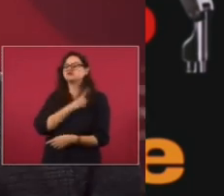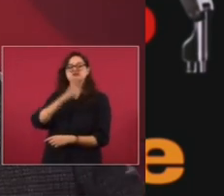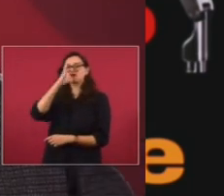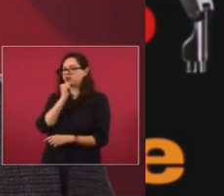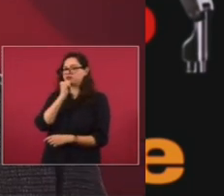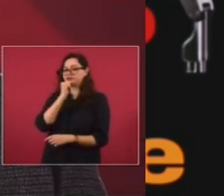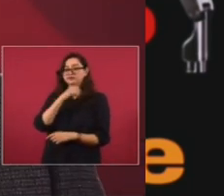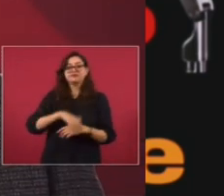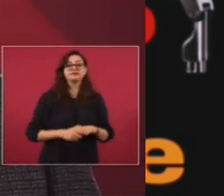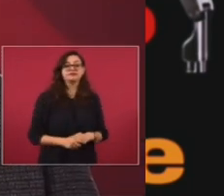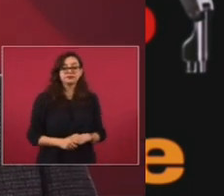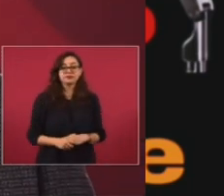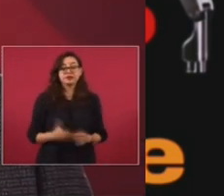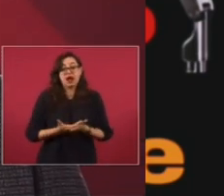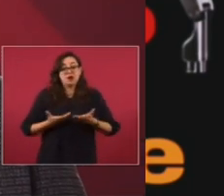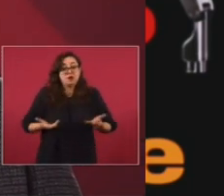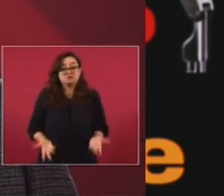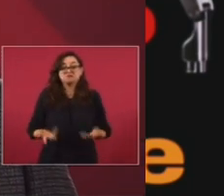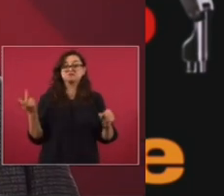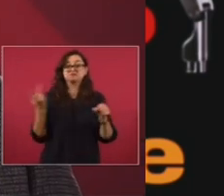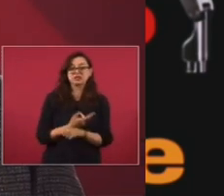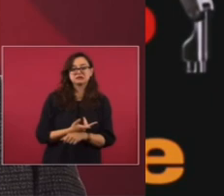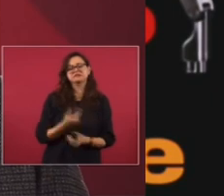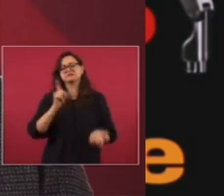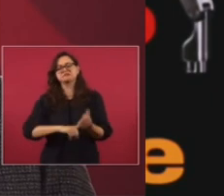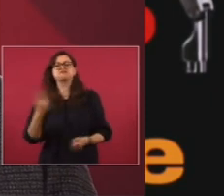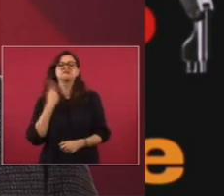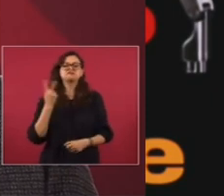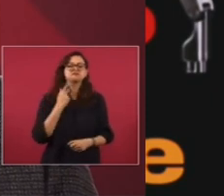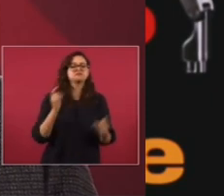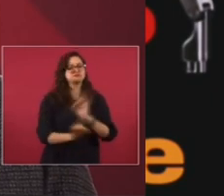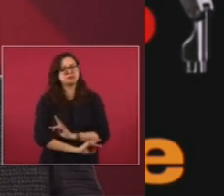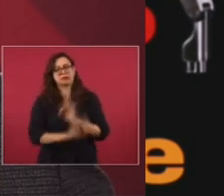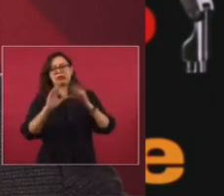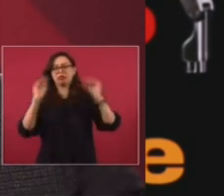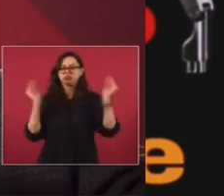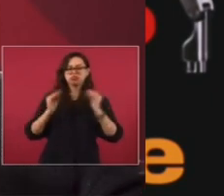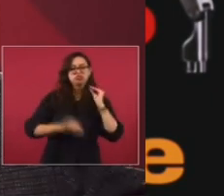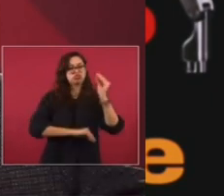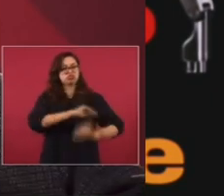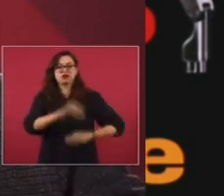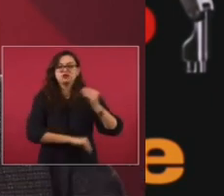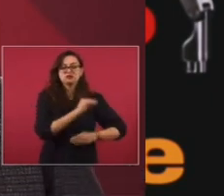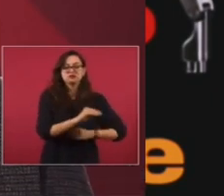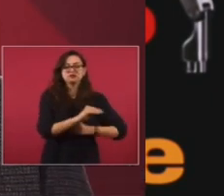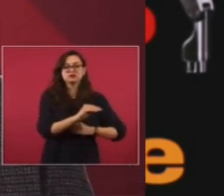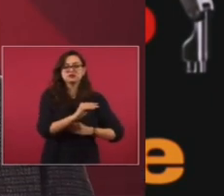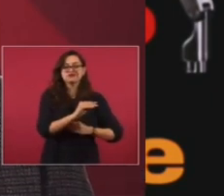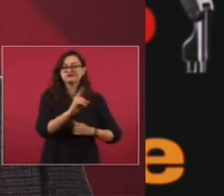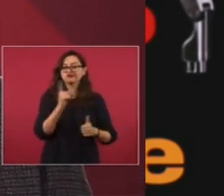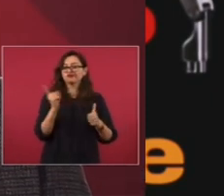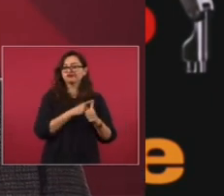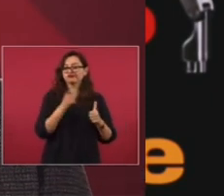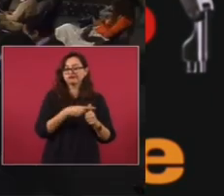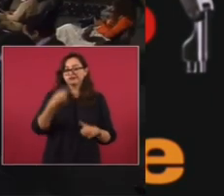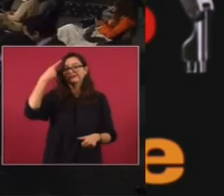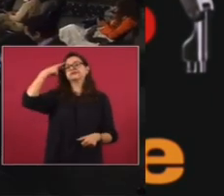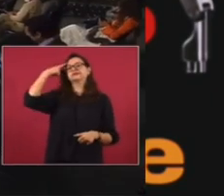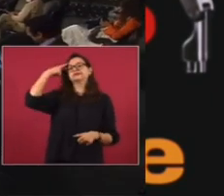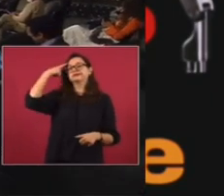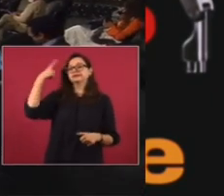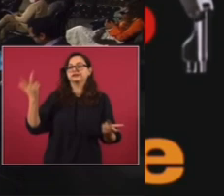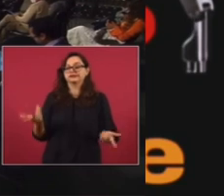¿Y a dónde ha llevado a los pobres o a dónde los quiere llevar? ¿Para qué luchar si los vas a dejar en el mismo lugar?